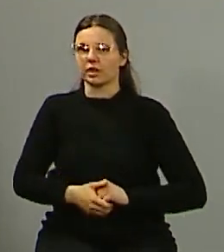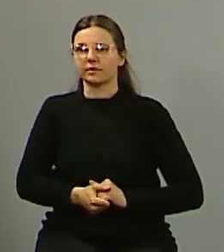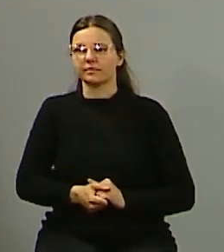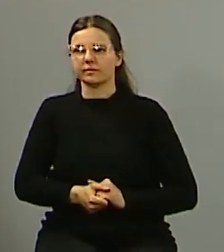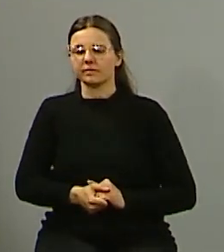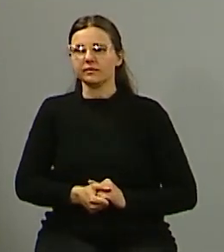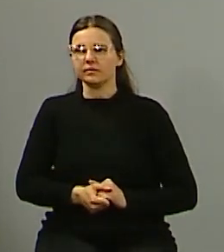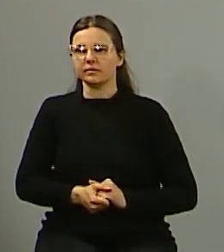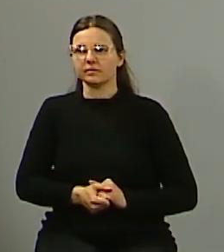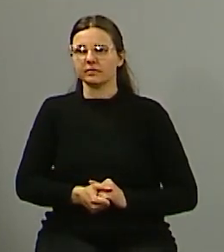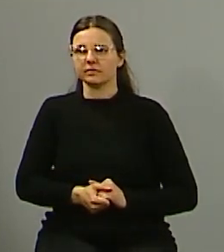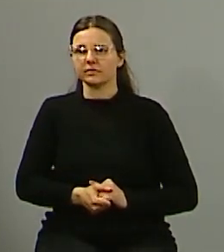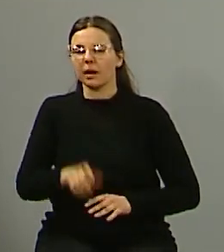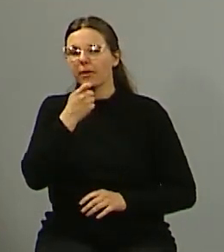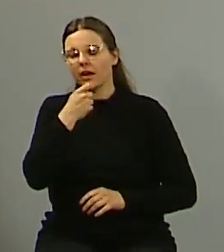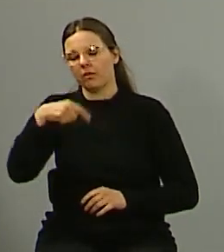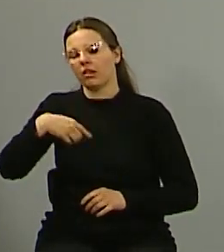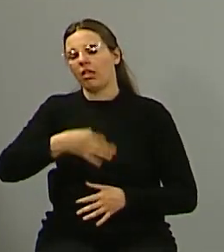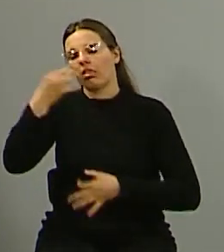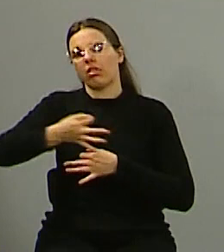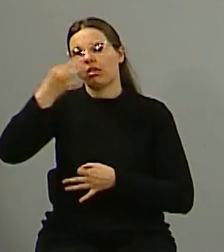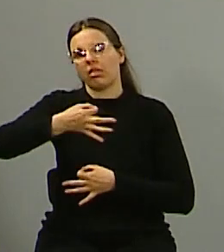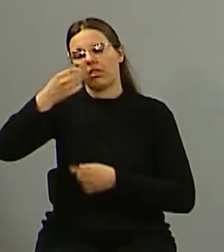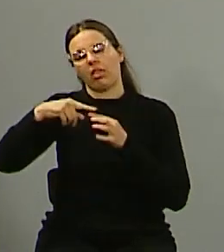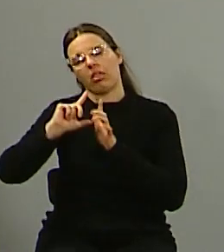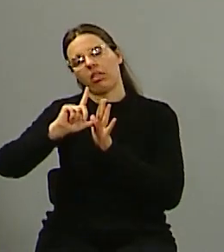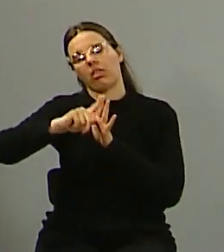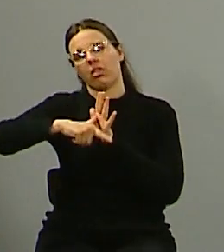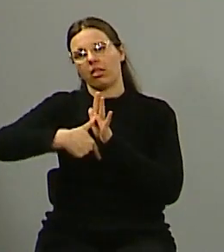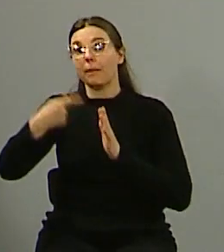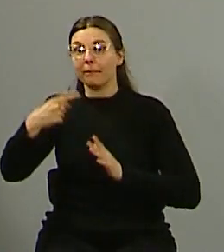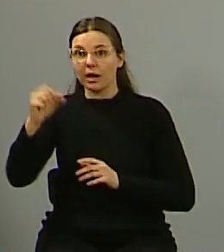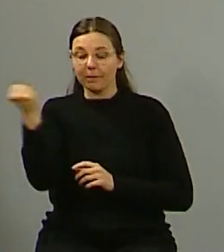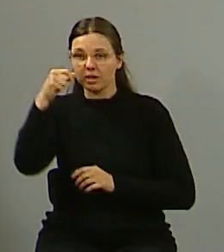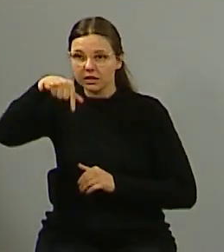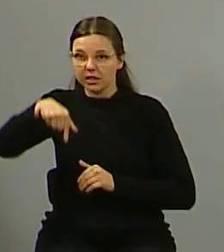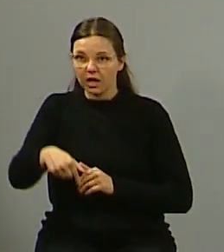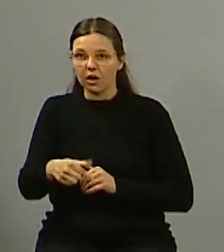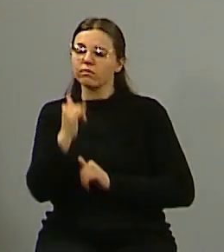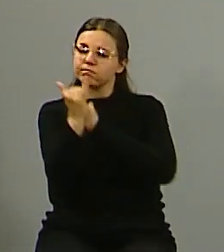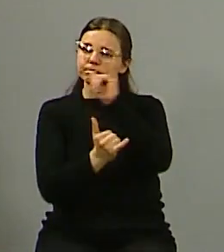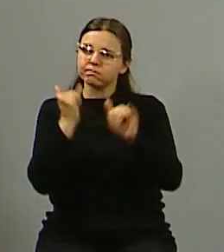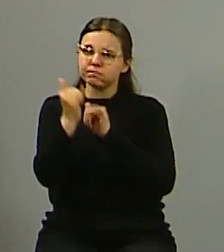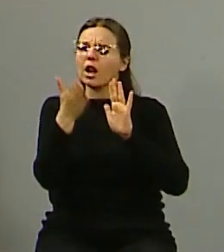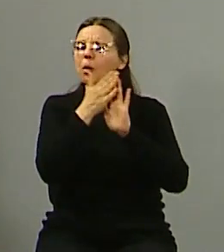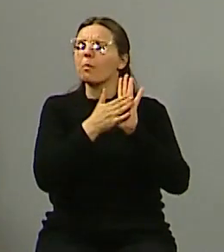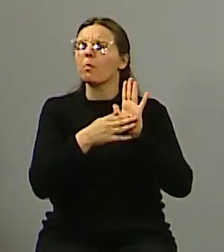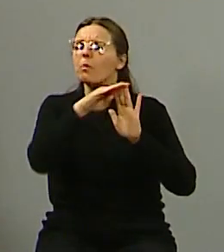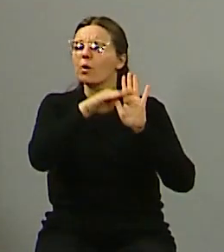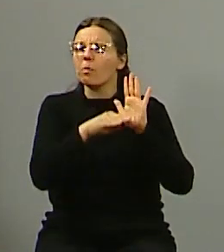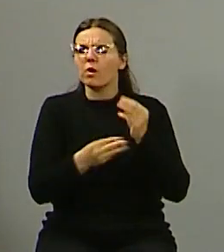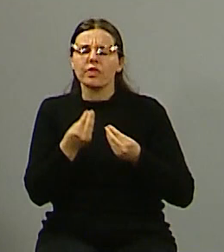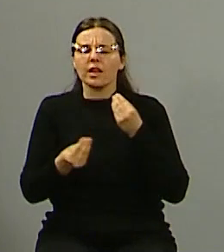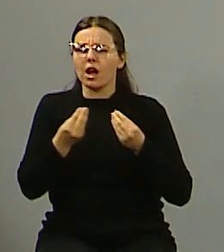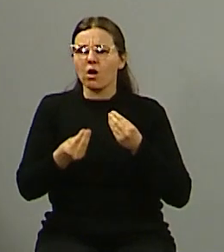si queremos charlar tenemos como para días, pero es importante por ahí contarle a la gente cuál es la propuesta que tienen ustedes o qué se puede hacer